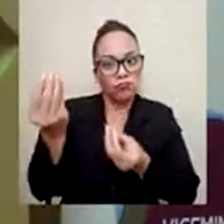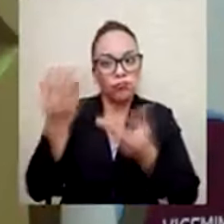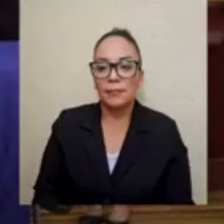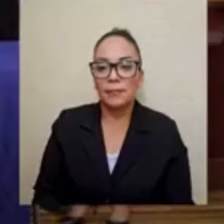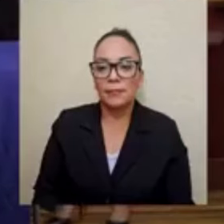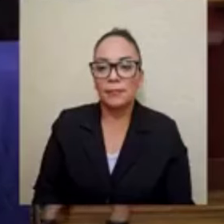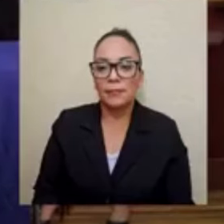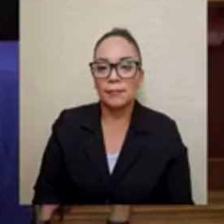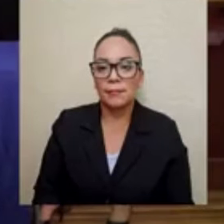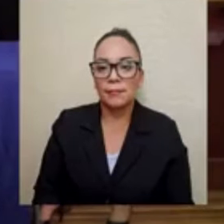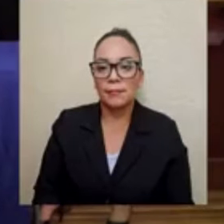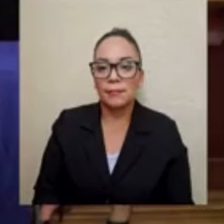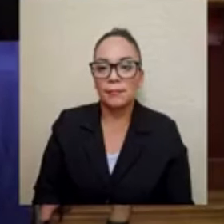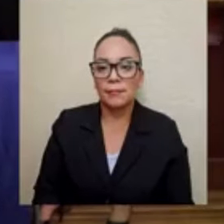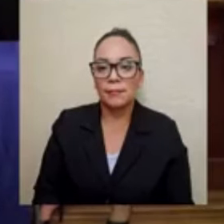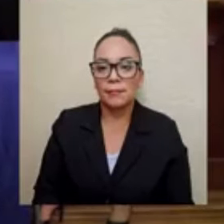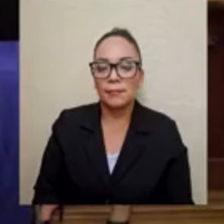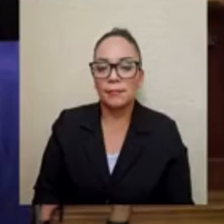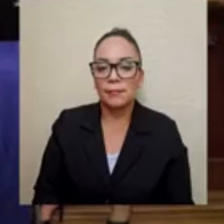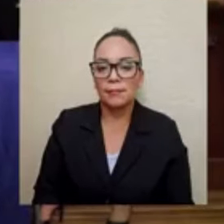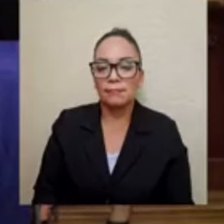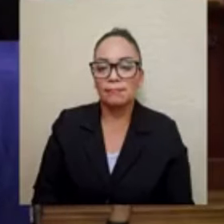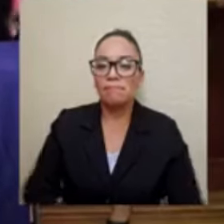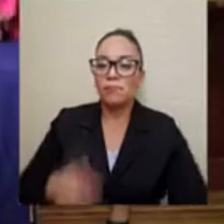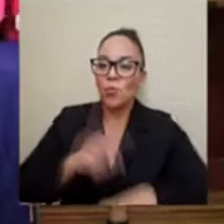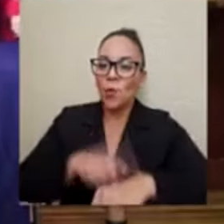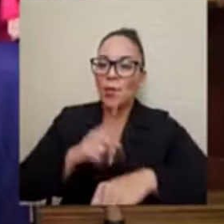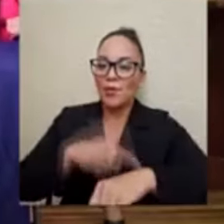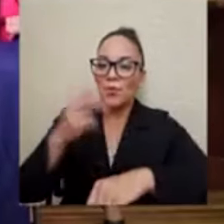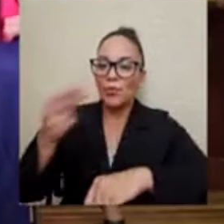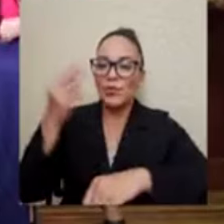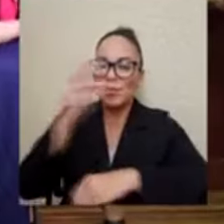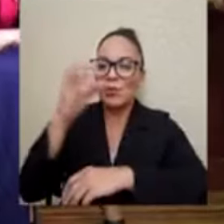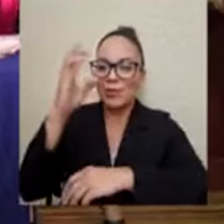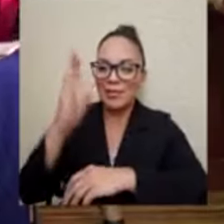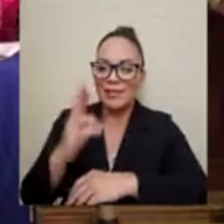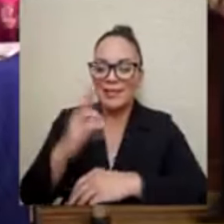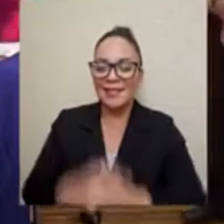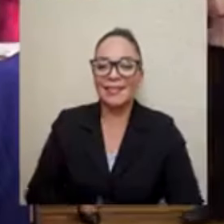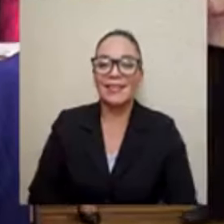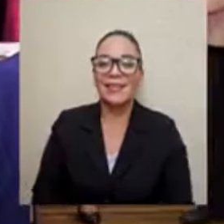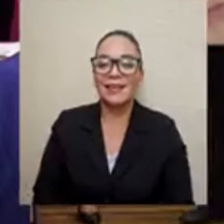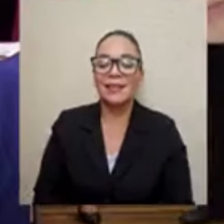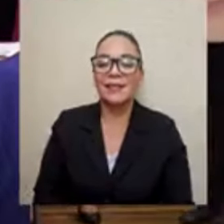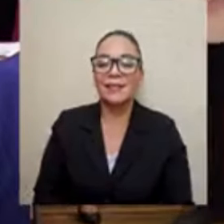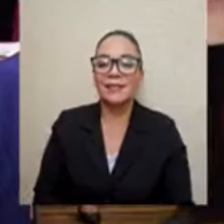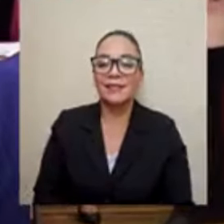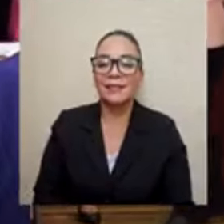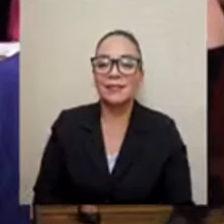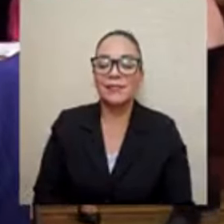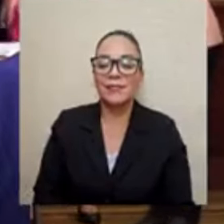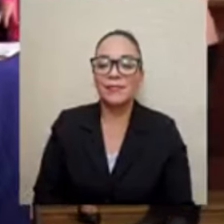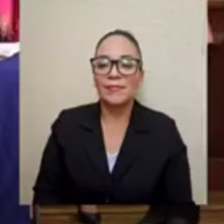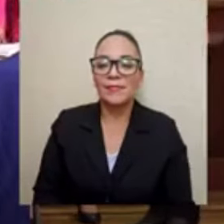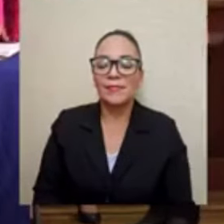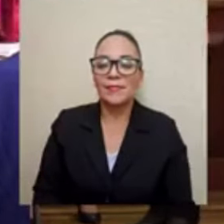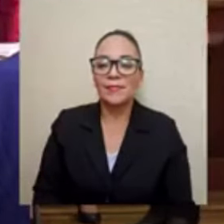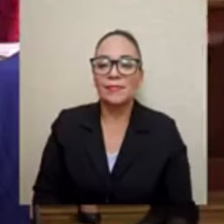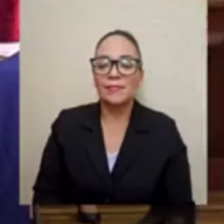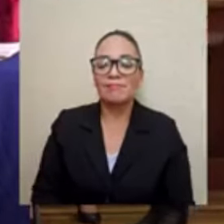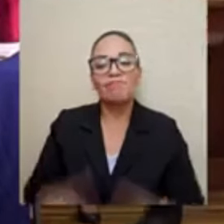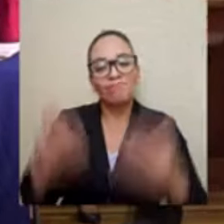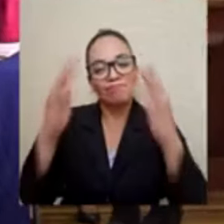tratar de hacer una realidad la recuperación de los territorios indígenas, mediante la expropiación y el pago de esas